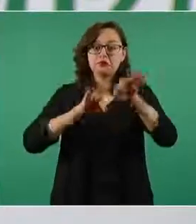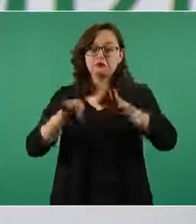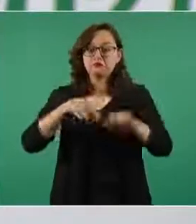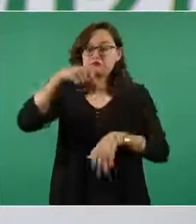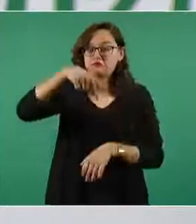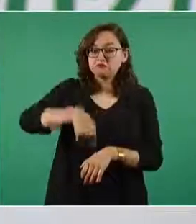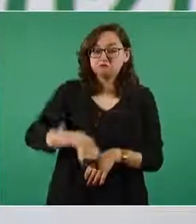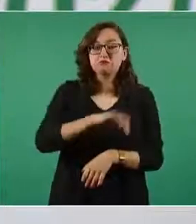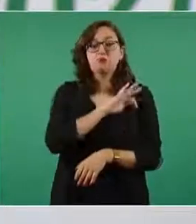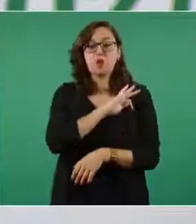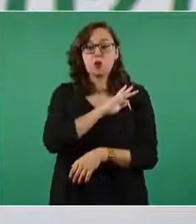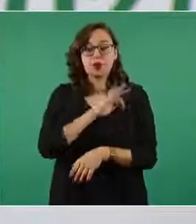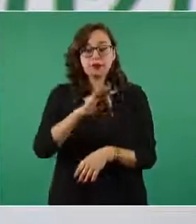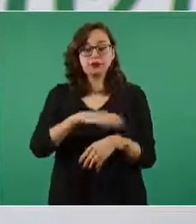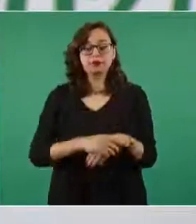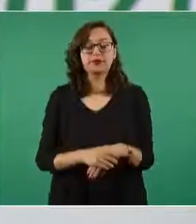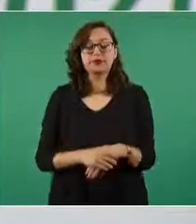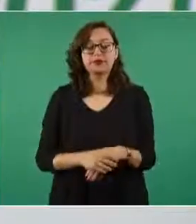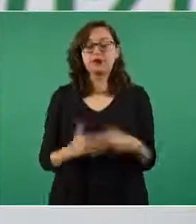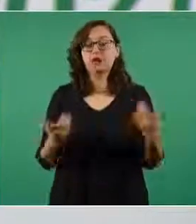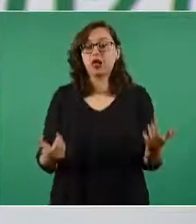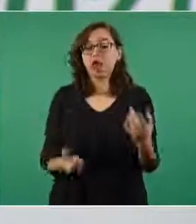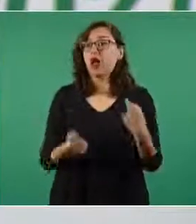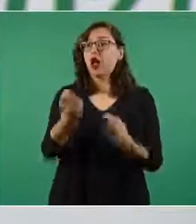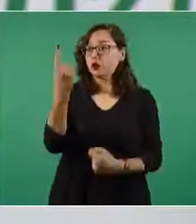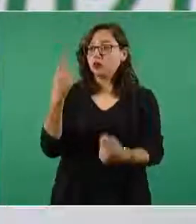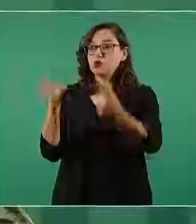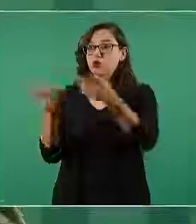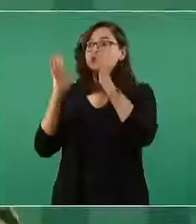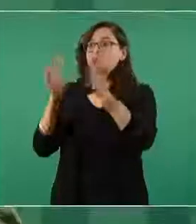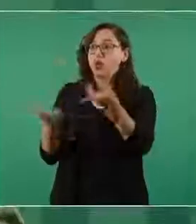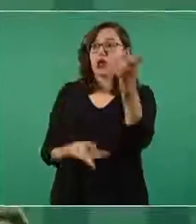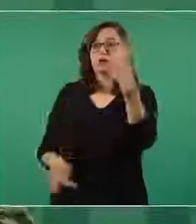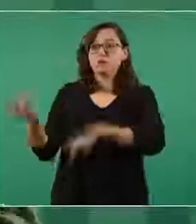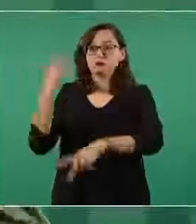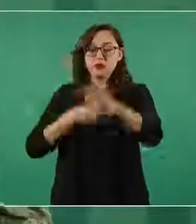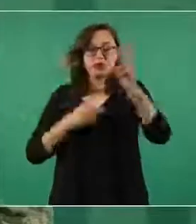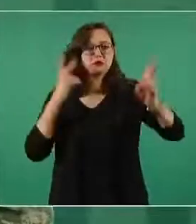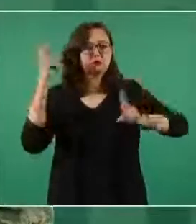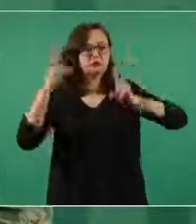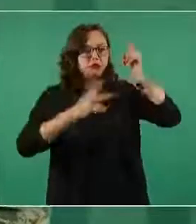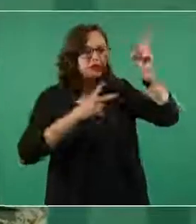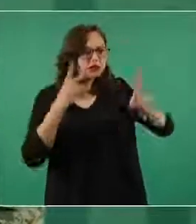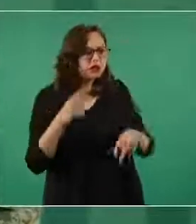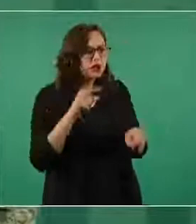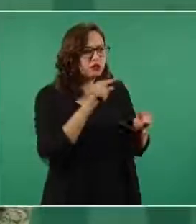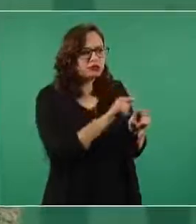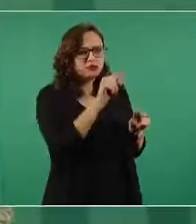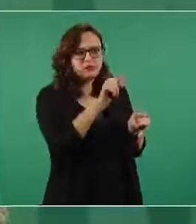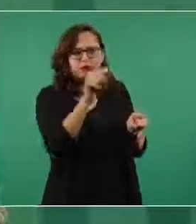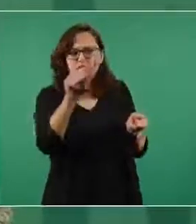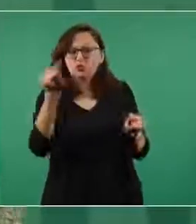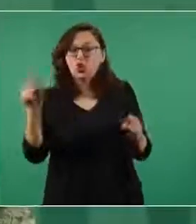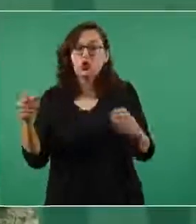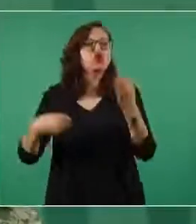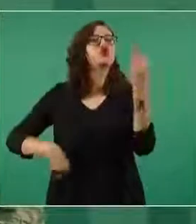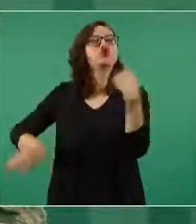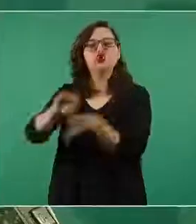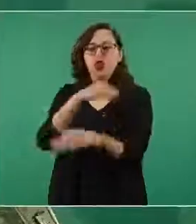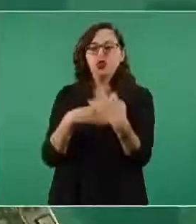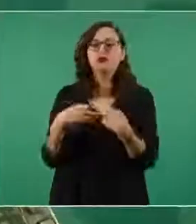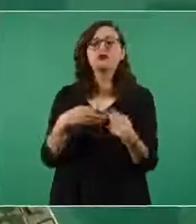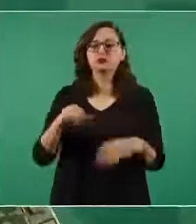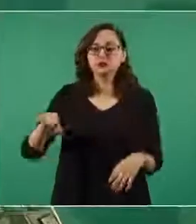por lo pronto ellas han visitado el complejo y yo tengo conocimiento porque las he entrevistado a todas de su interés